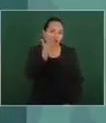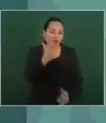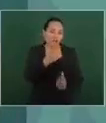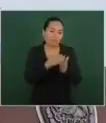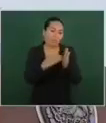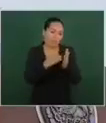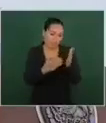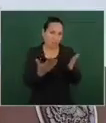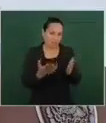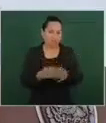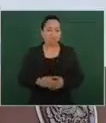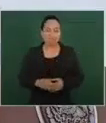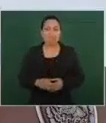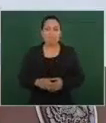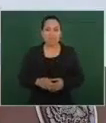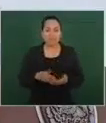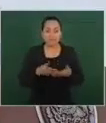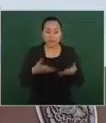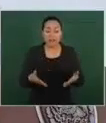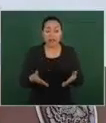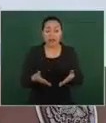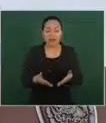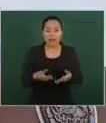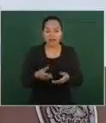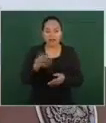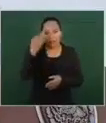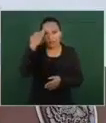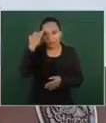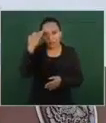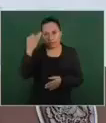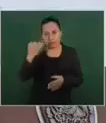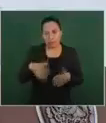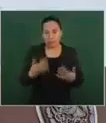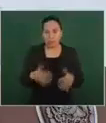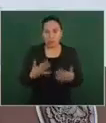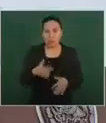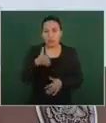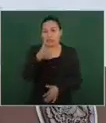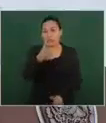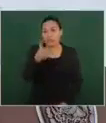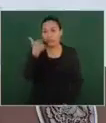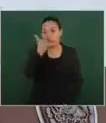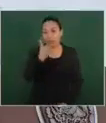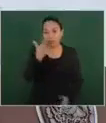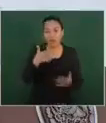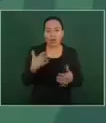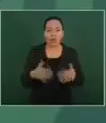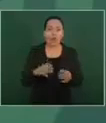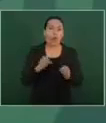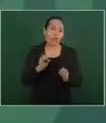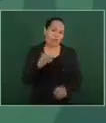demanda de seis, siete horas.